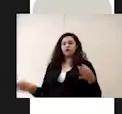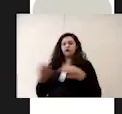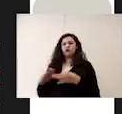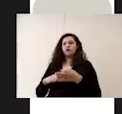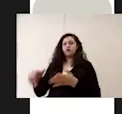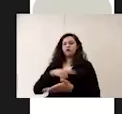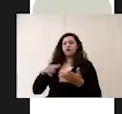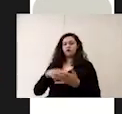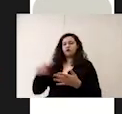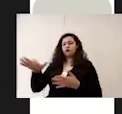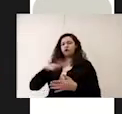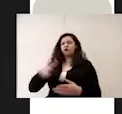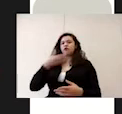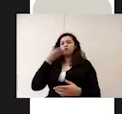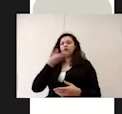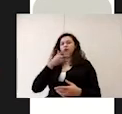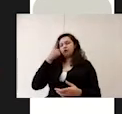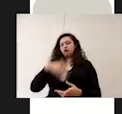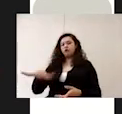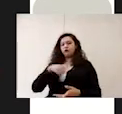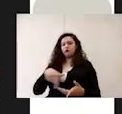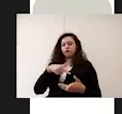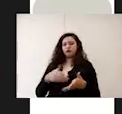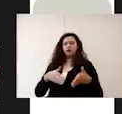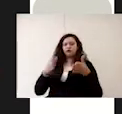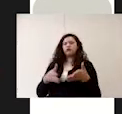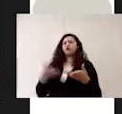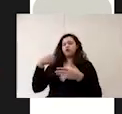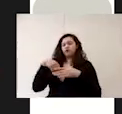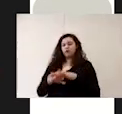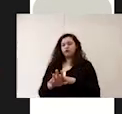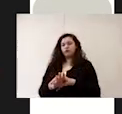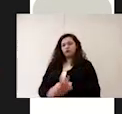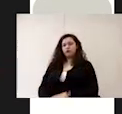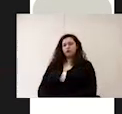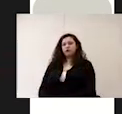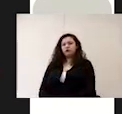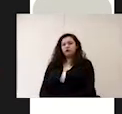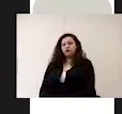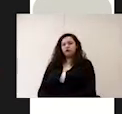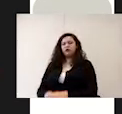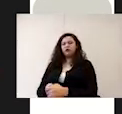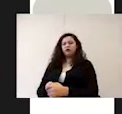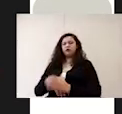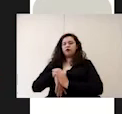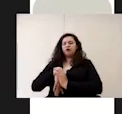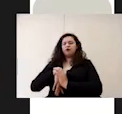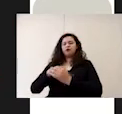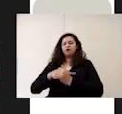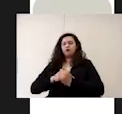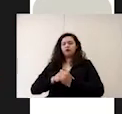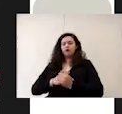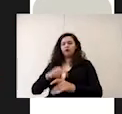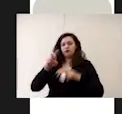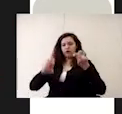y espacios de uso común como los vestíbulos pasillos entradas y los asientos no consumir